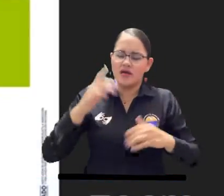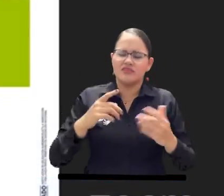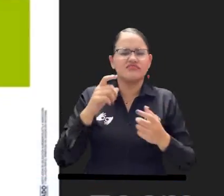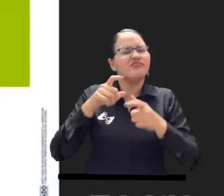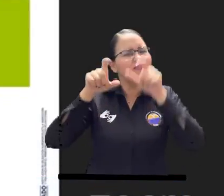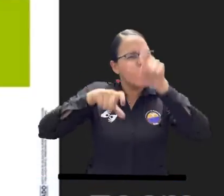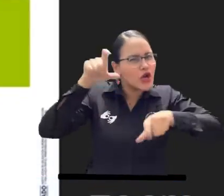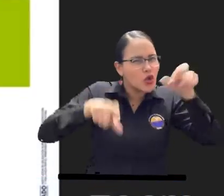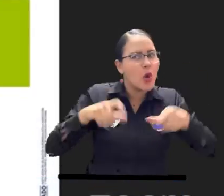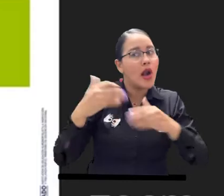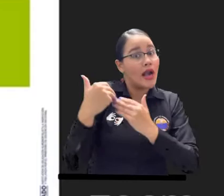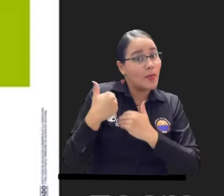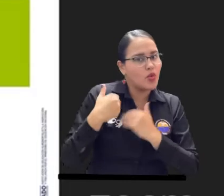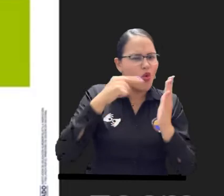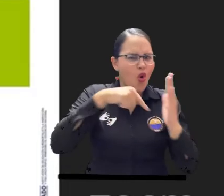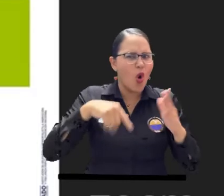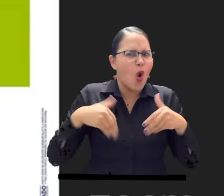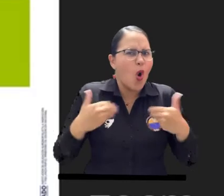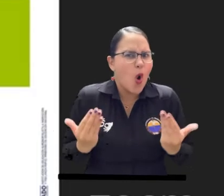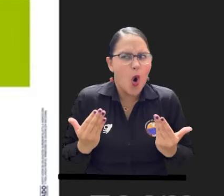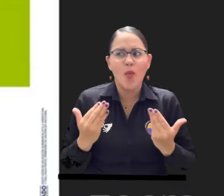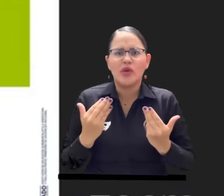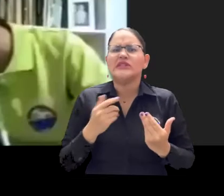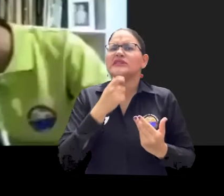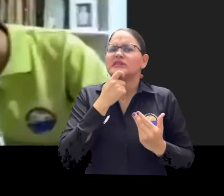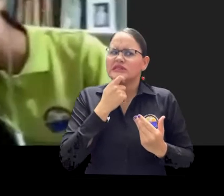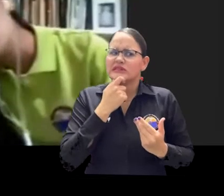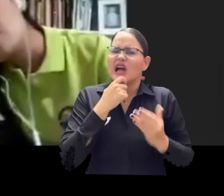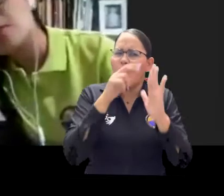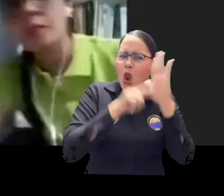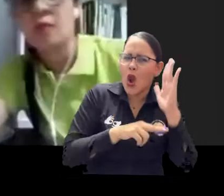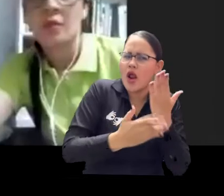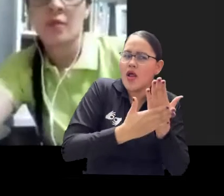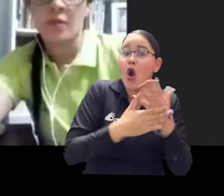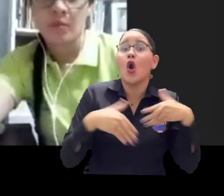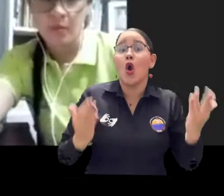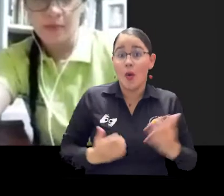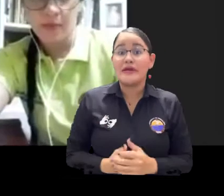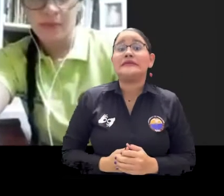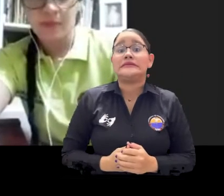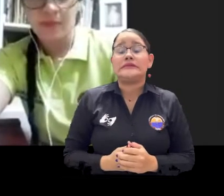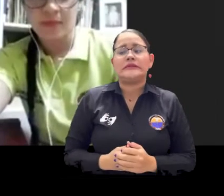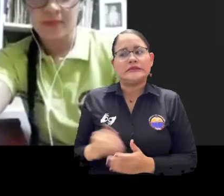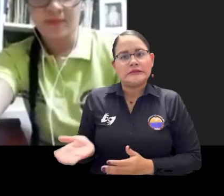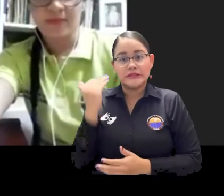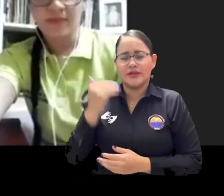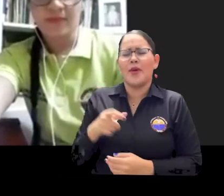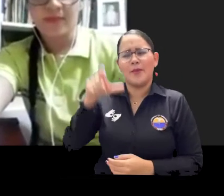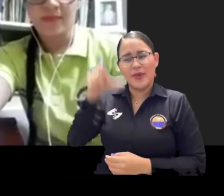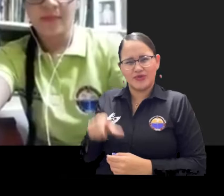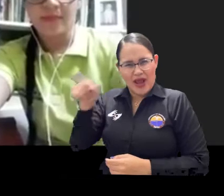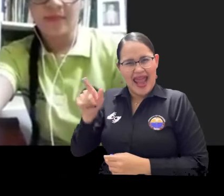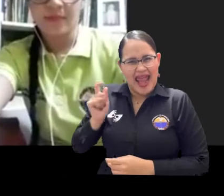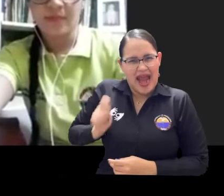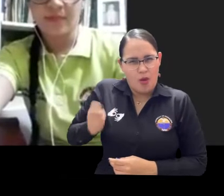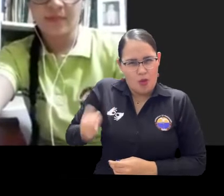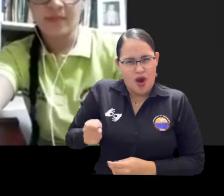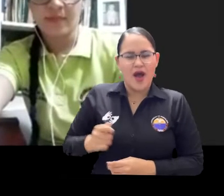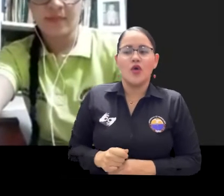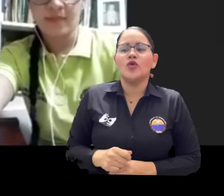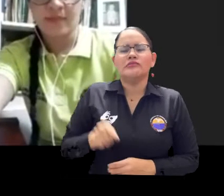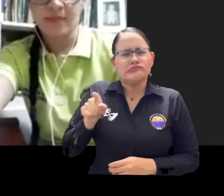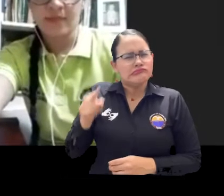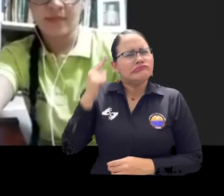dictada o dada por el abogado y docente andrés sánchez considero que un tema